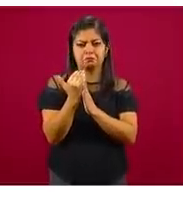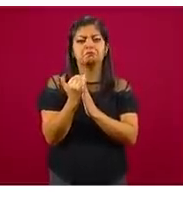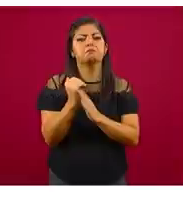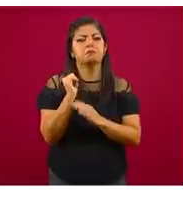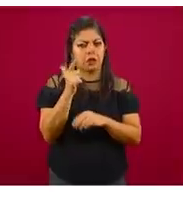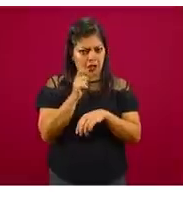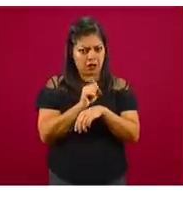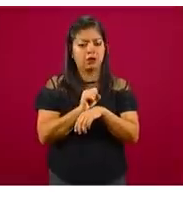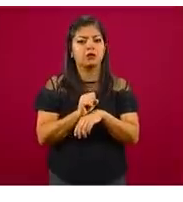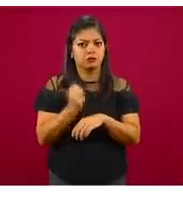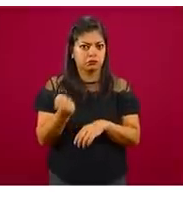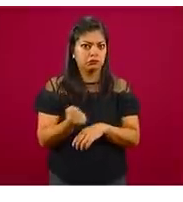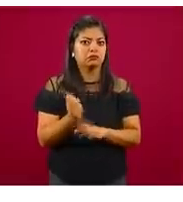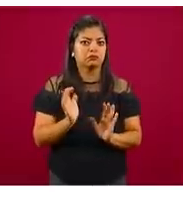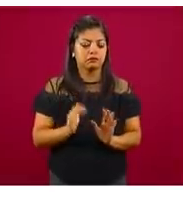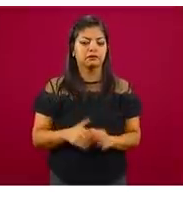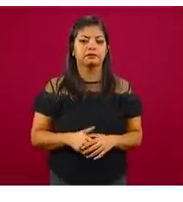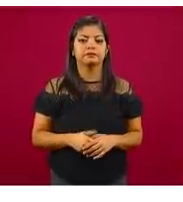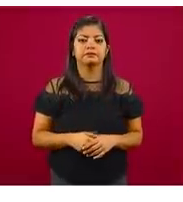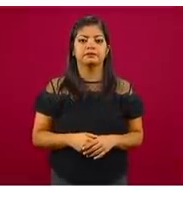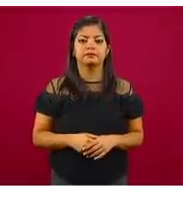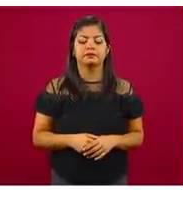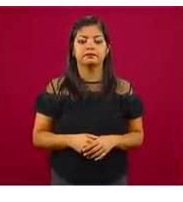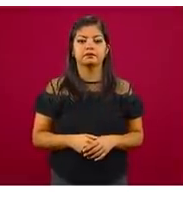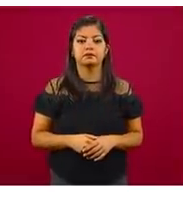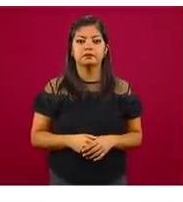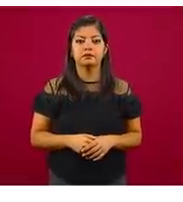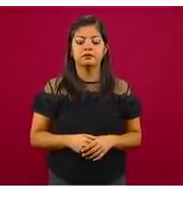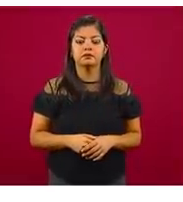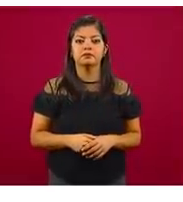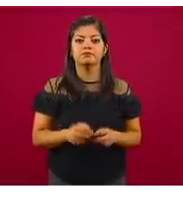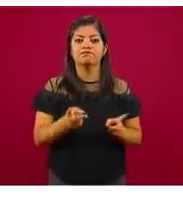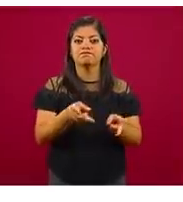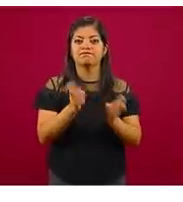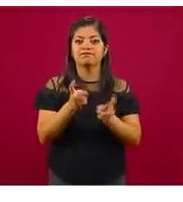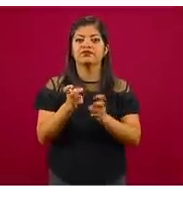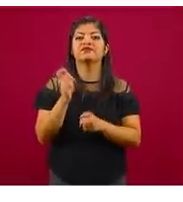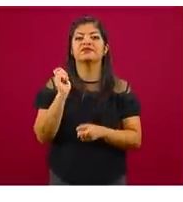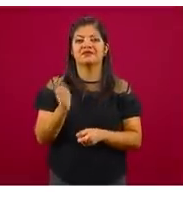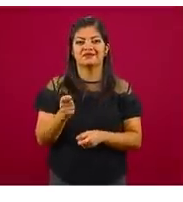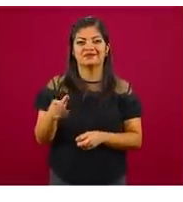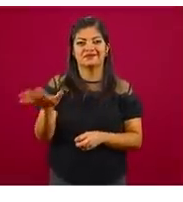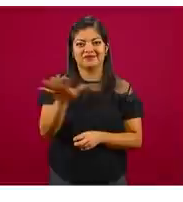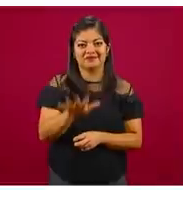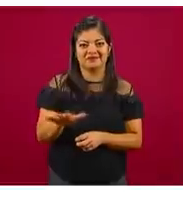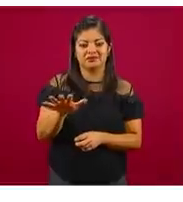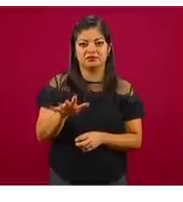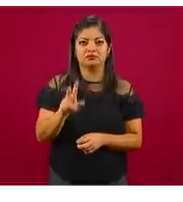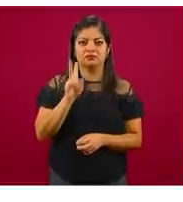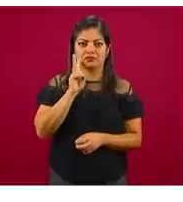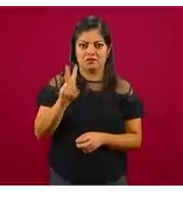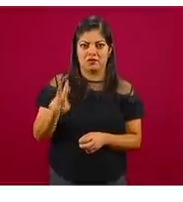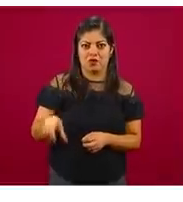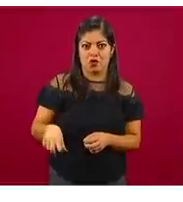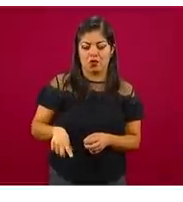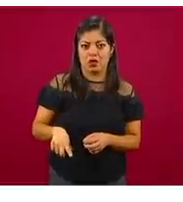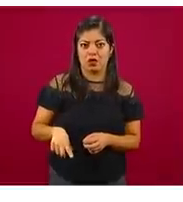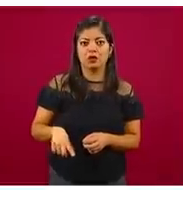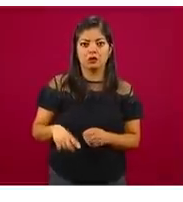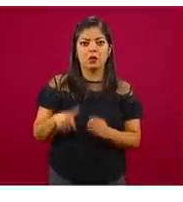afortunadamente, adelante. Bueno, incidencia delictiva del fuero común, lo verde es una